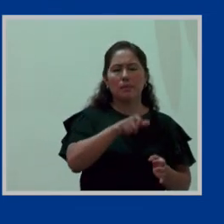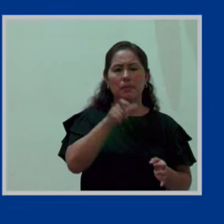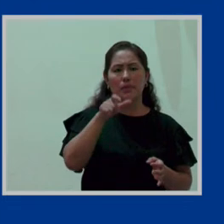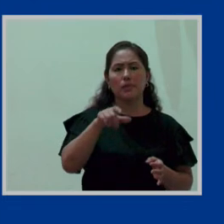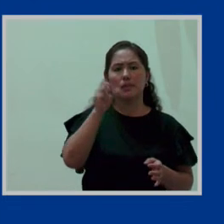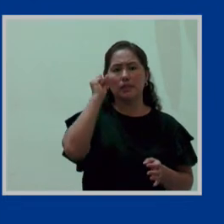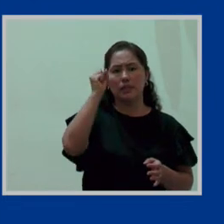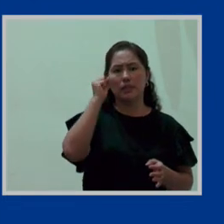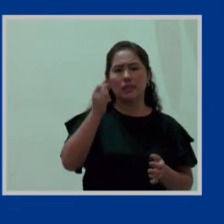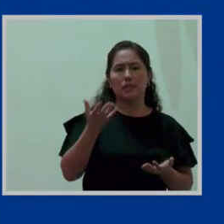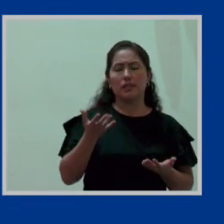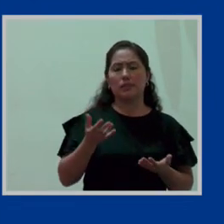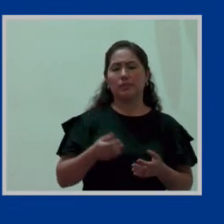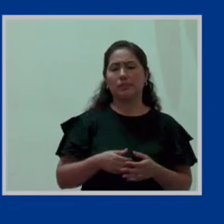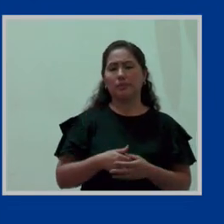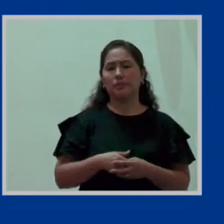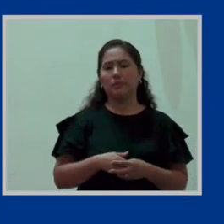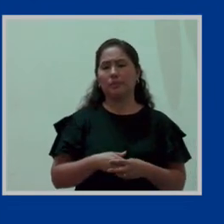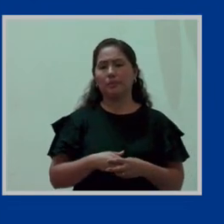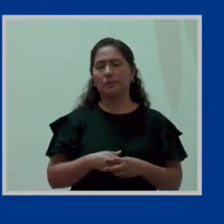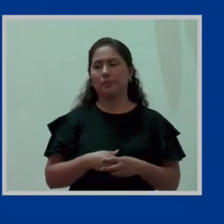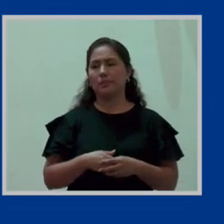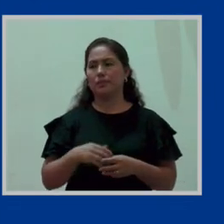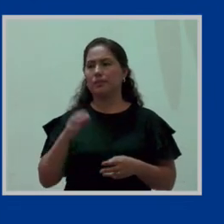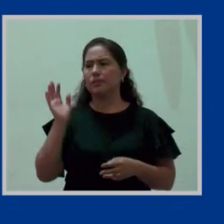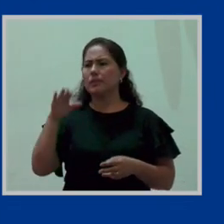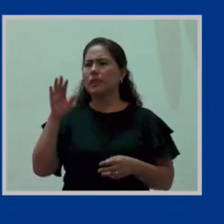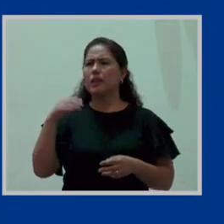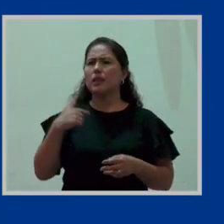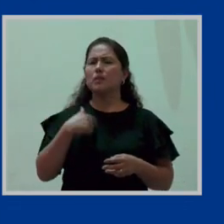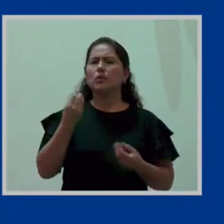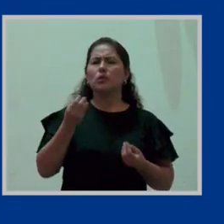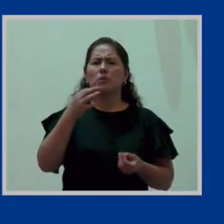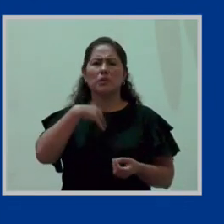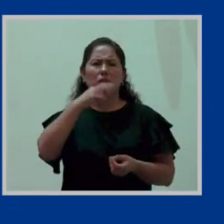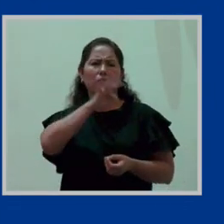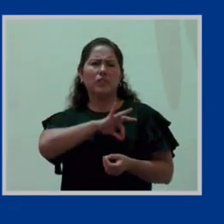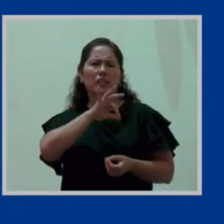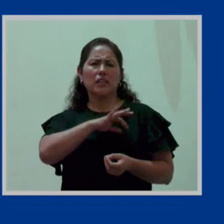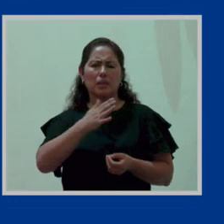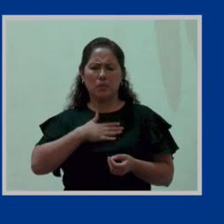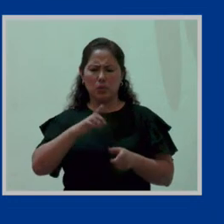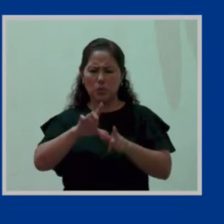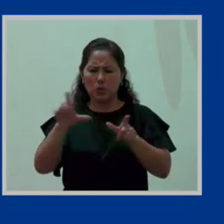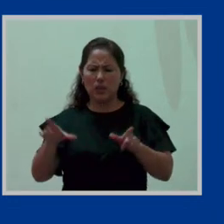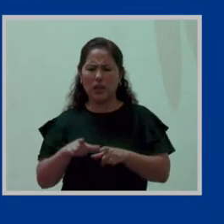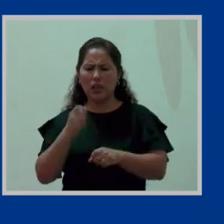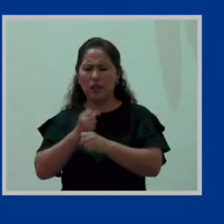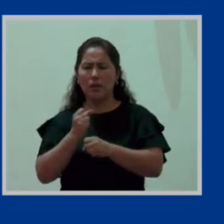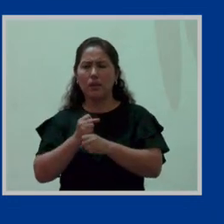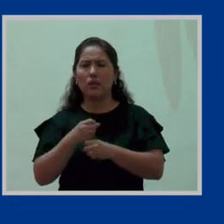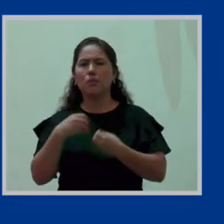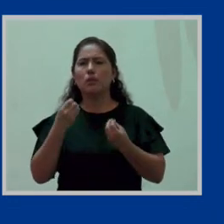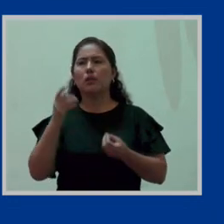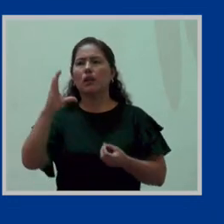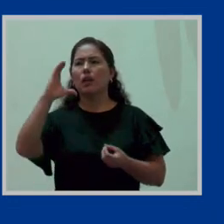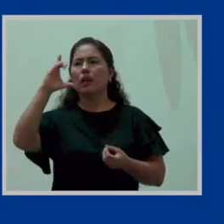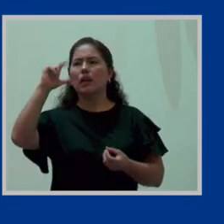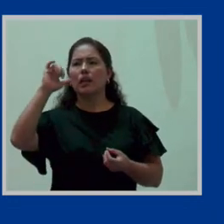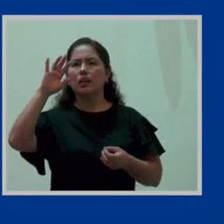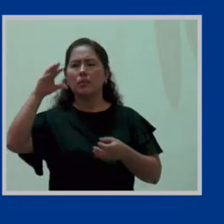derecho y estos mismos espacios. Oiga, pero ¿cómo va a beneficiar al centro de trabajo? Es que el clima laboral, la